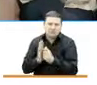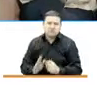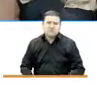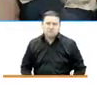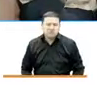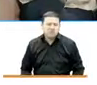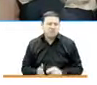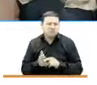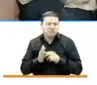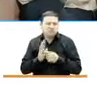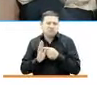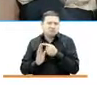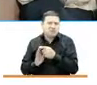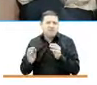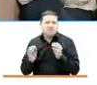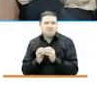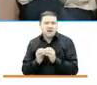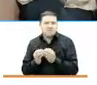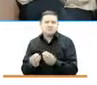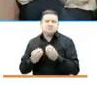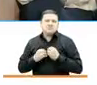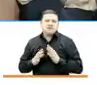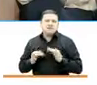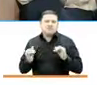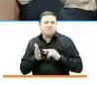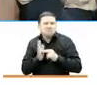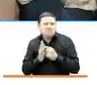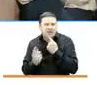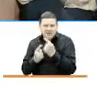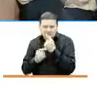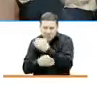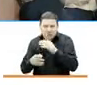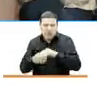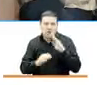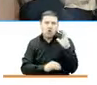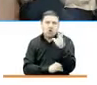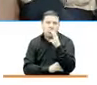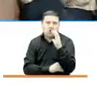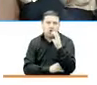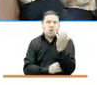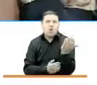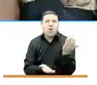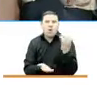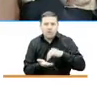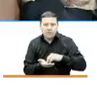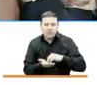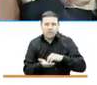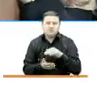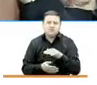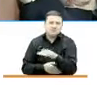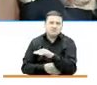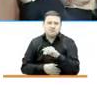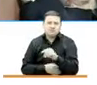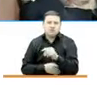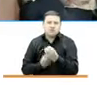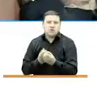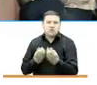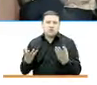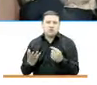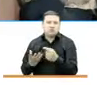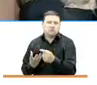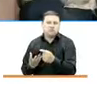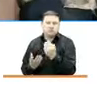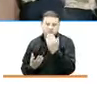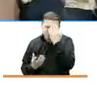¿qué es lo que más te alegra y qué es lo que te dicen los niños de Colombia al volver a sus lugares de